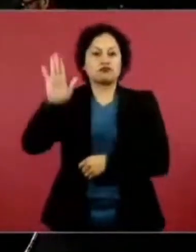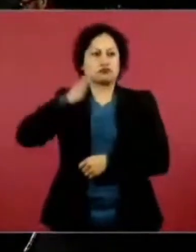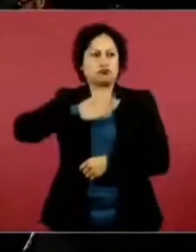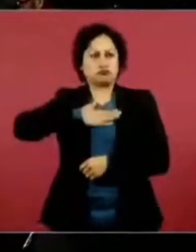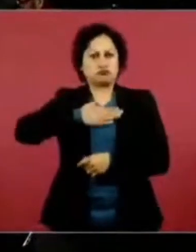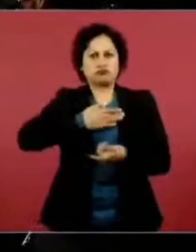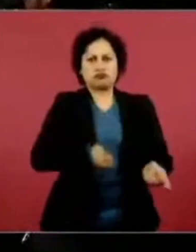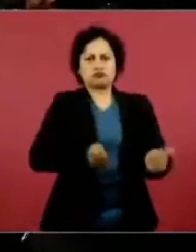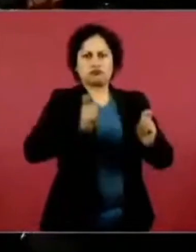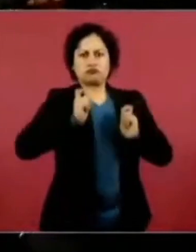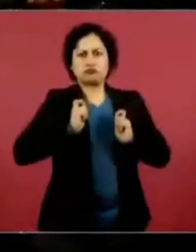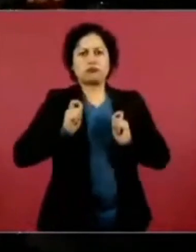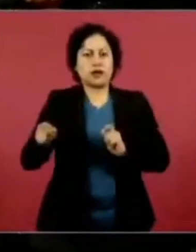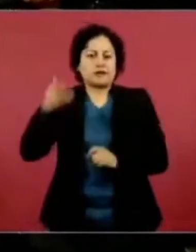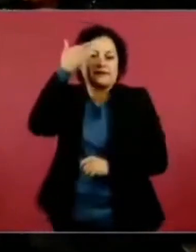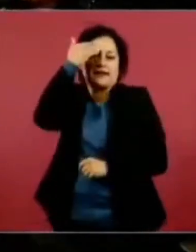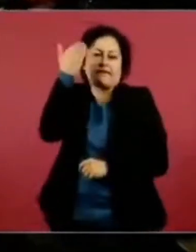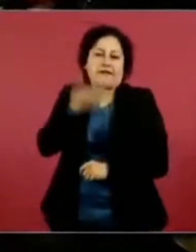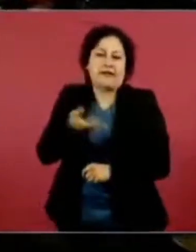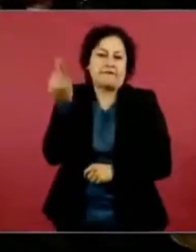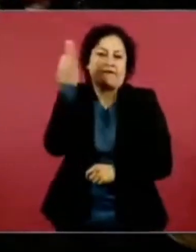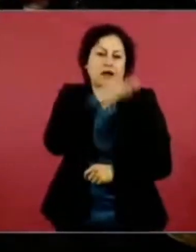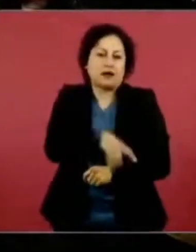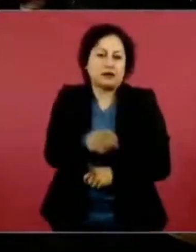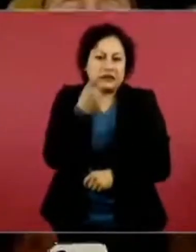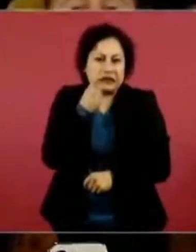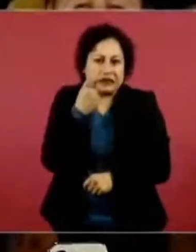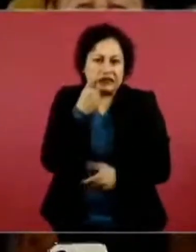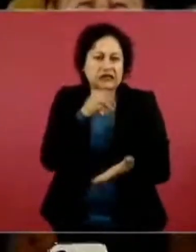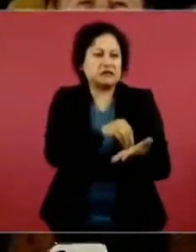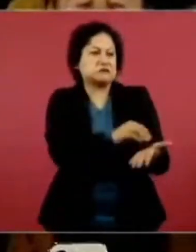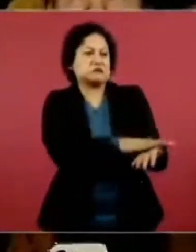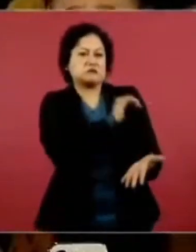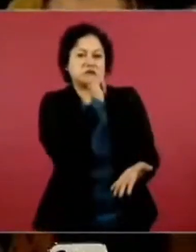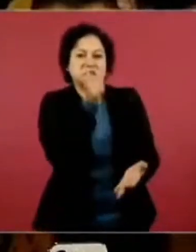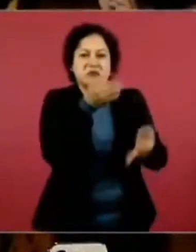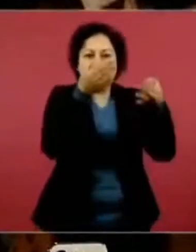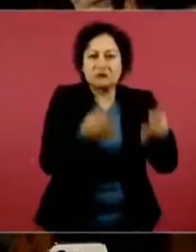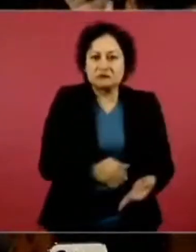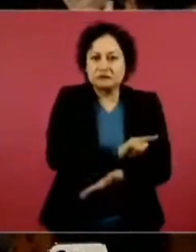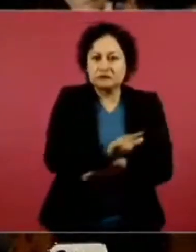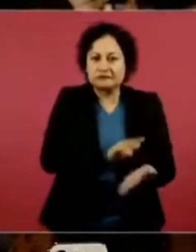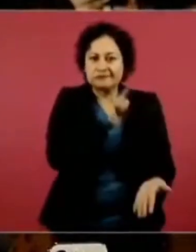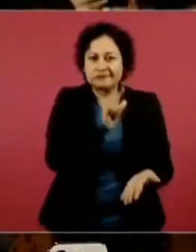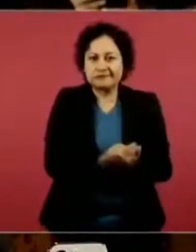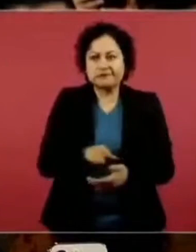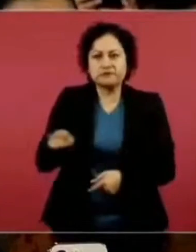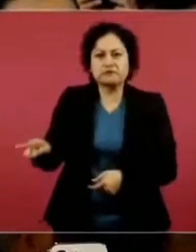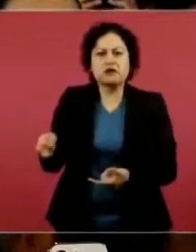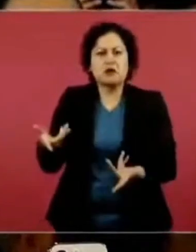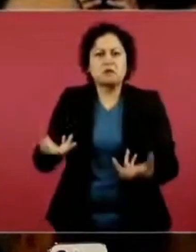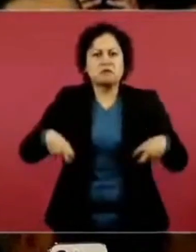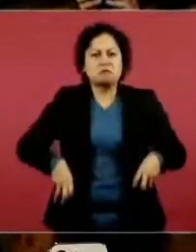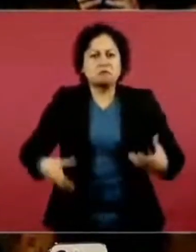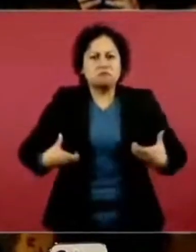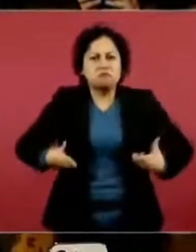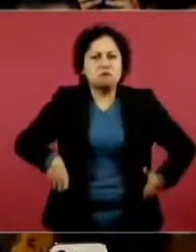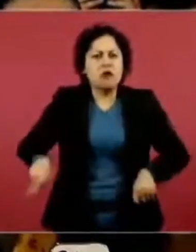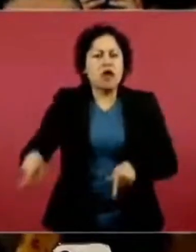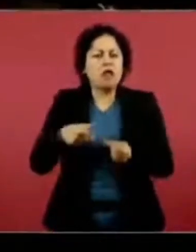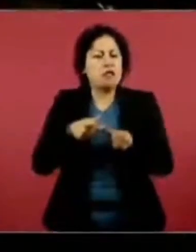de que era falsa la escritura. Y así, se han llevado siempre esos alegatos en los tribunales con